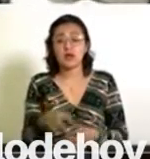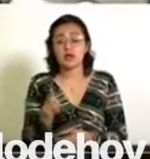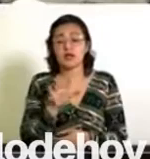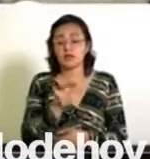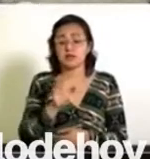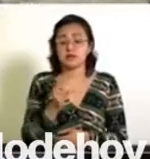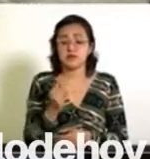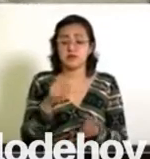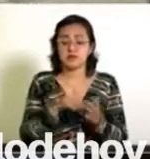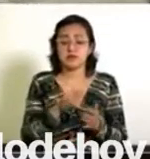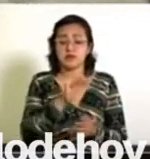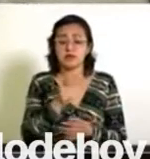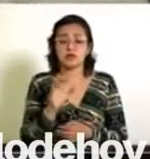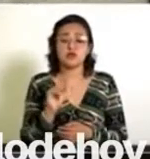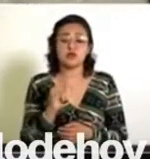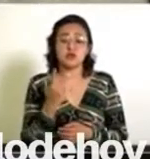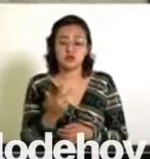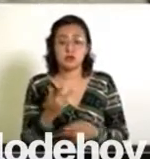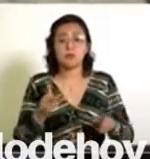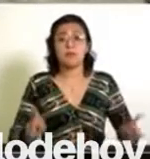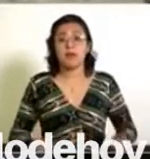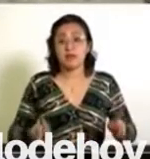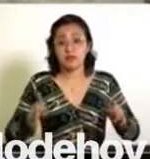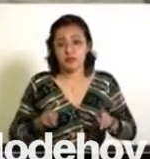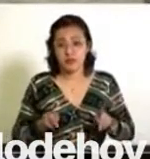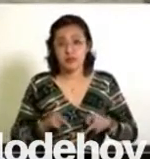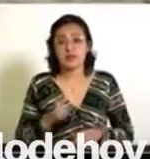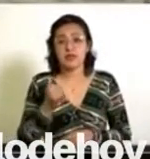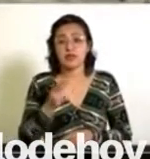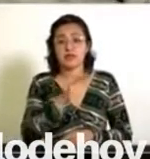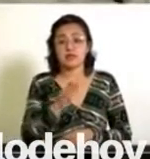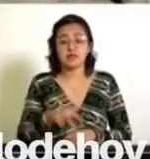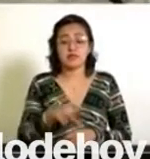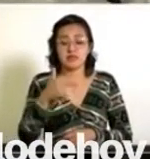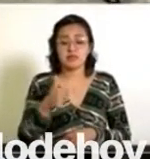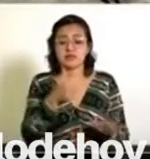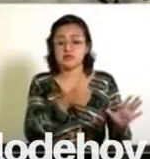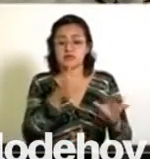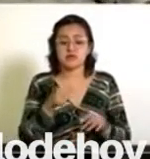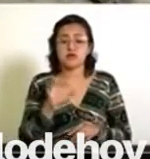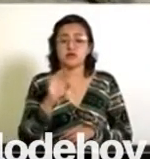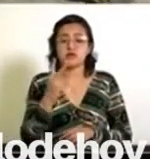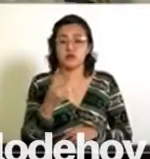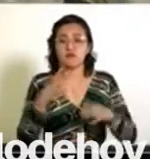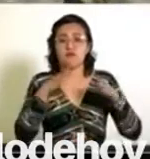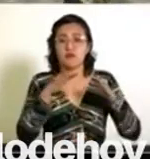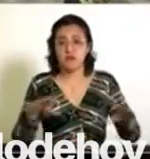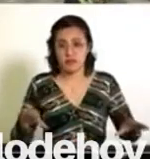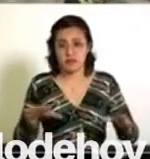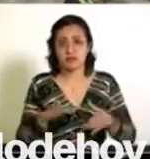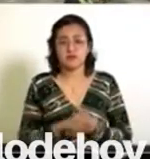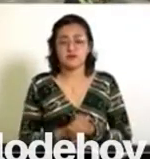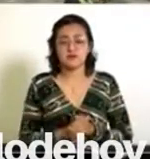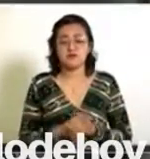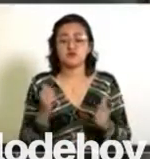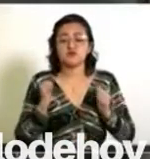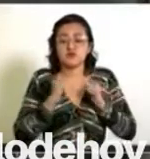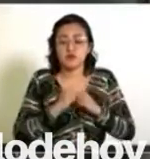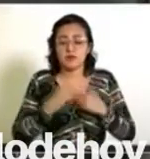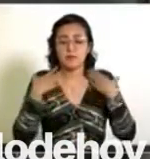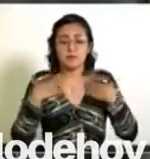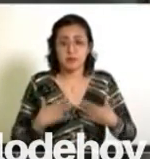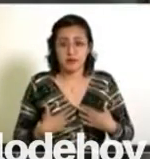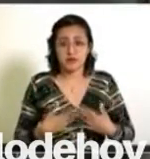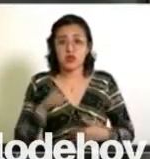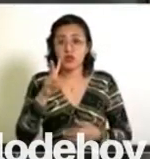veinticinco mil quinientos ochenta y ocho pantalones y quinientos trece seiscientos cuarenta y dos faldas. Suéter y playera,